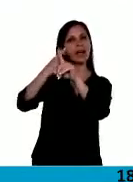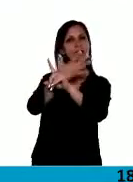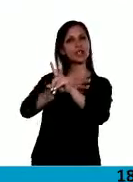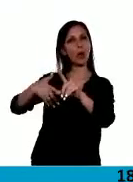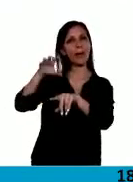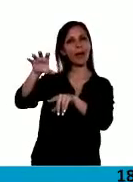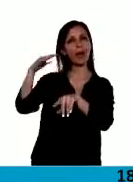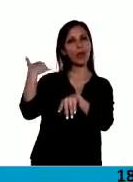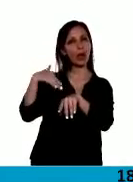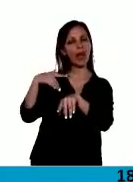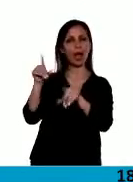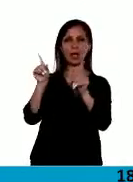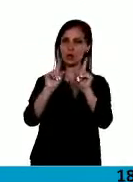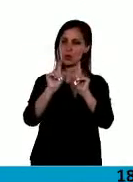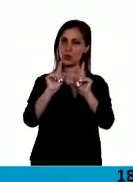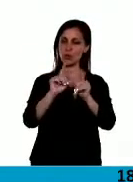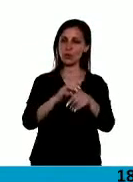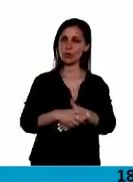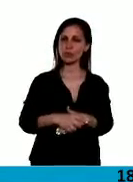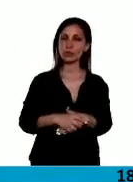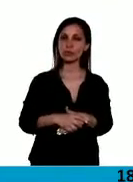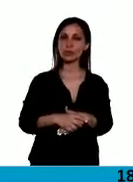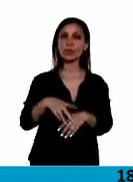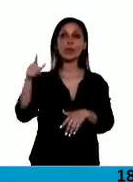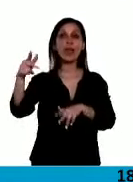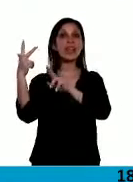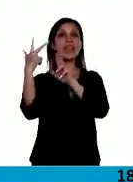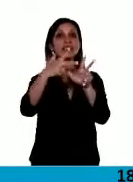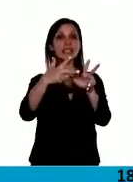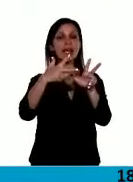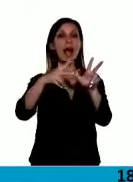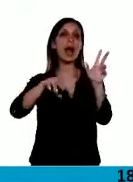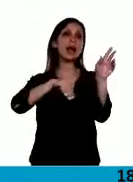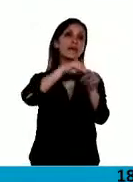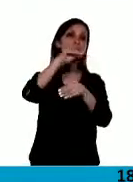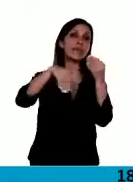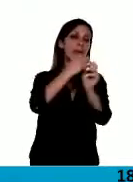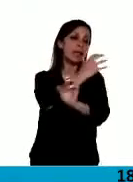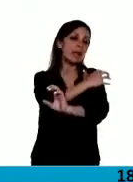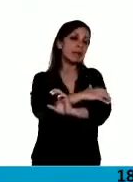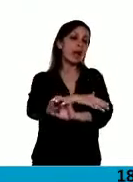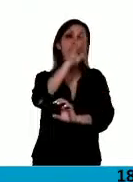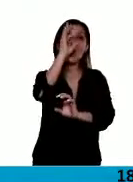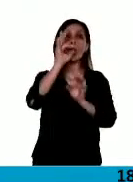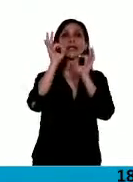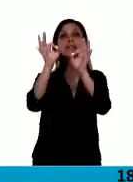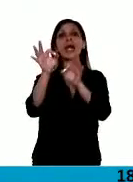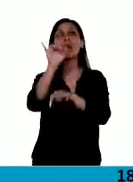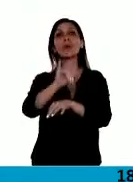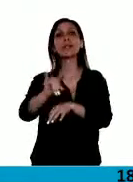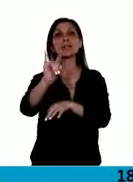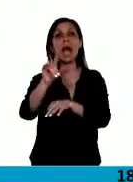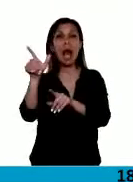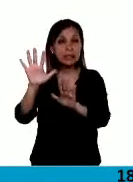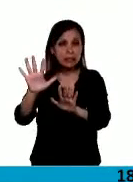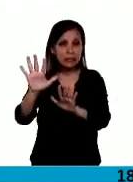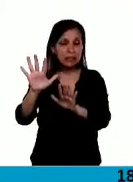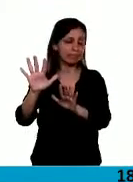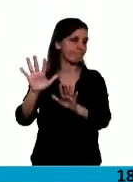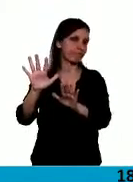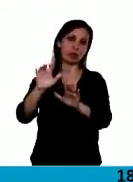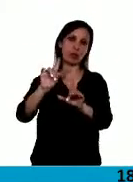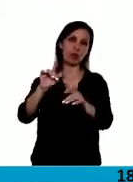de las familias más humildes, las familias más pobres, nunca iban a llegar a la universidad. Por eso, en el año